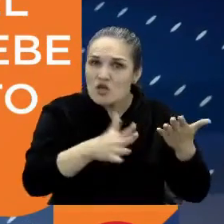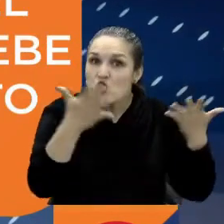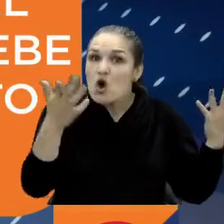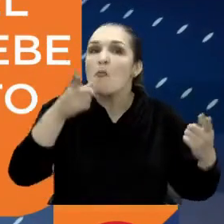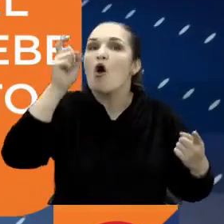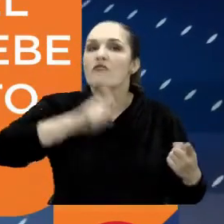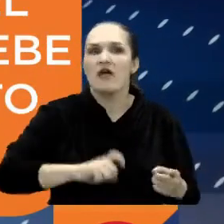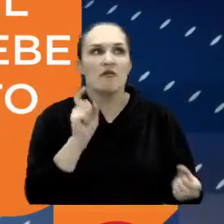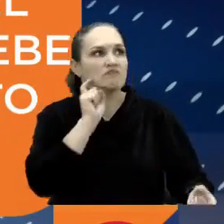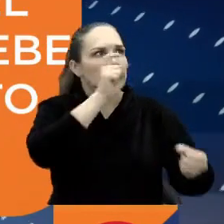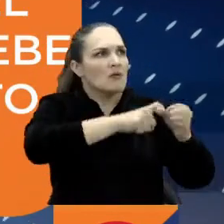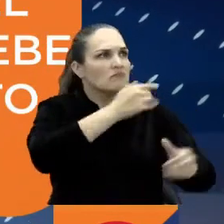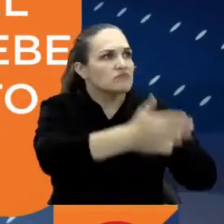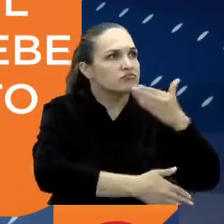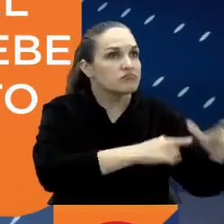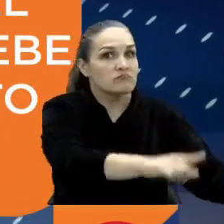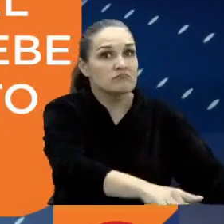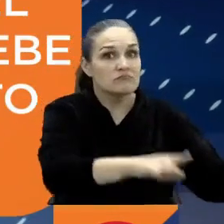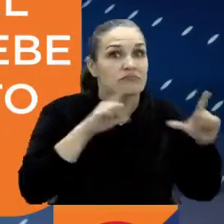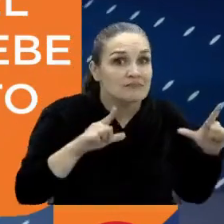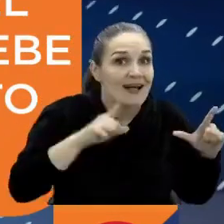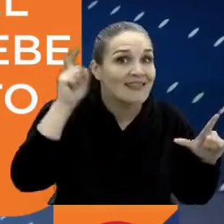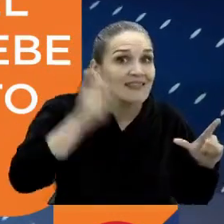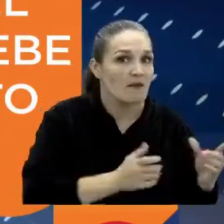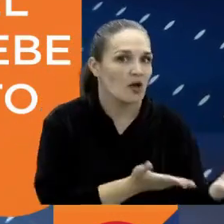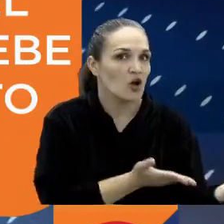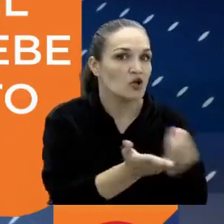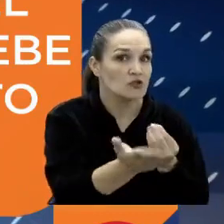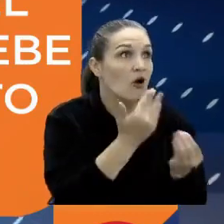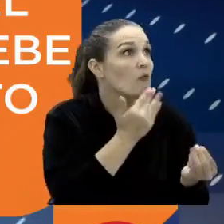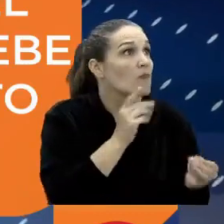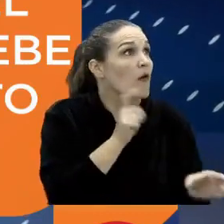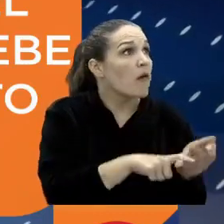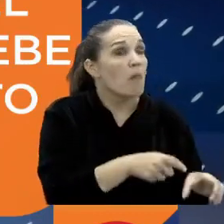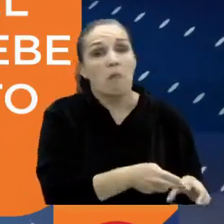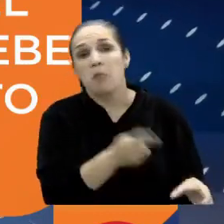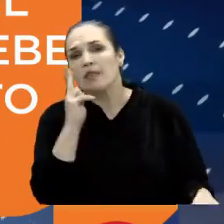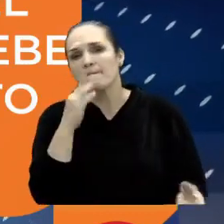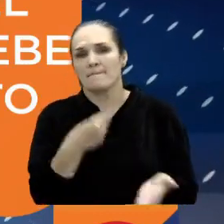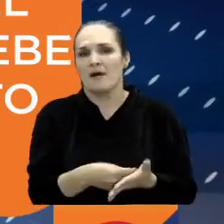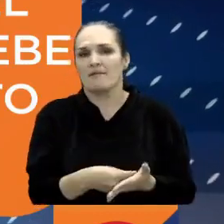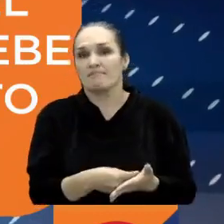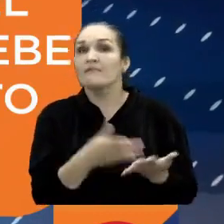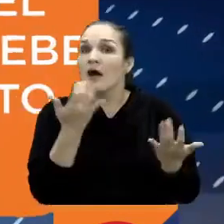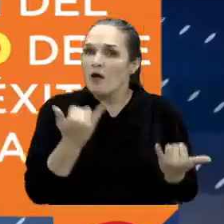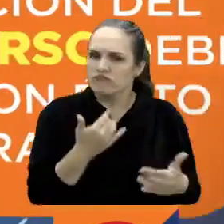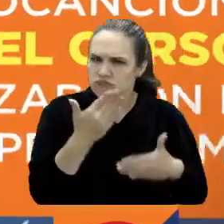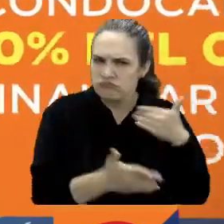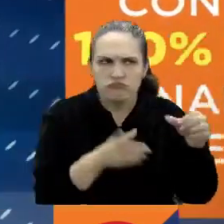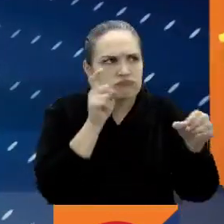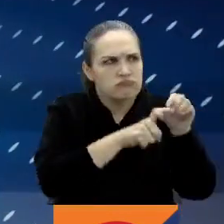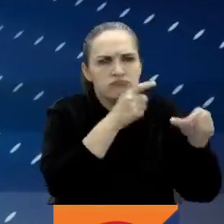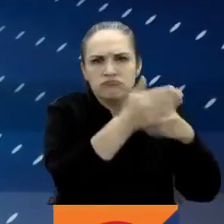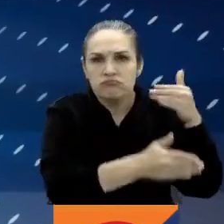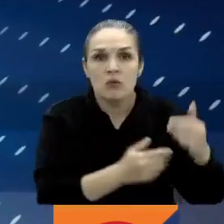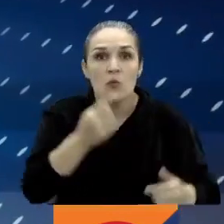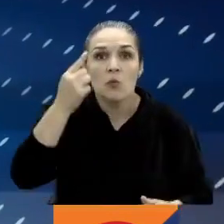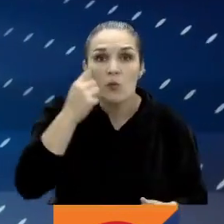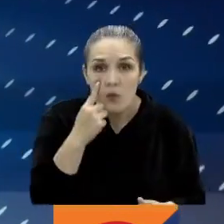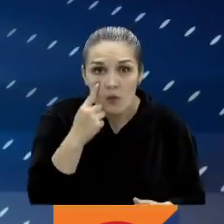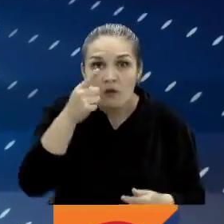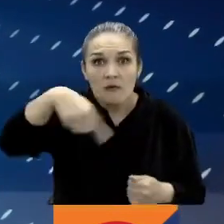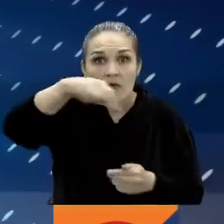finalizar con éxito el programa. De clic en el enlace de inscripción y siga el paso a paso. Y mucho ojo,